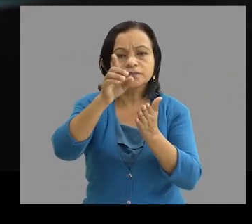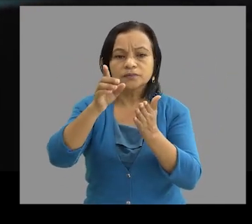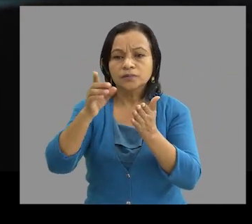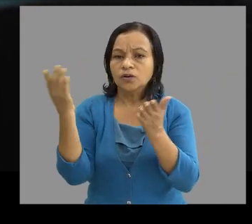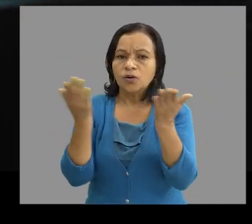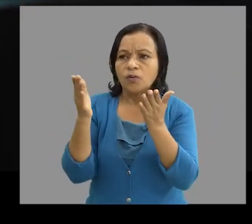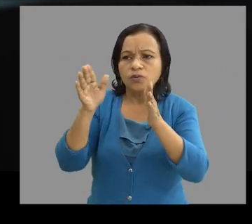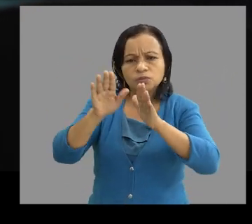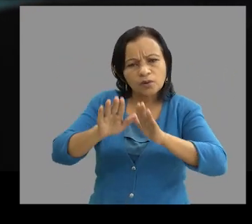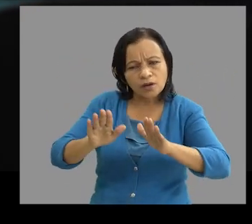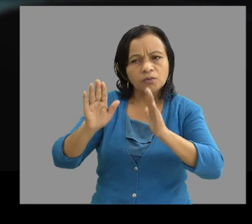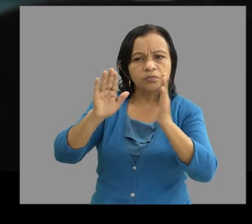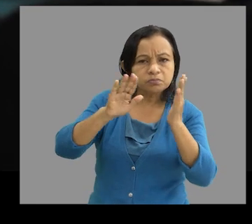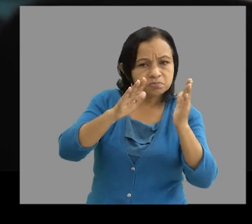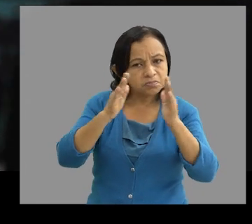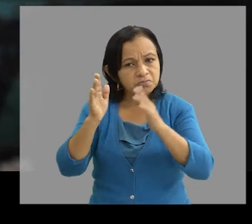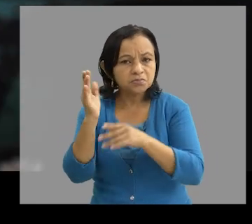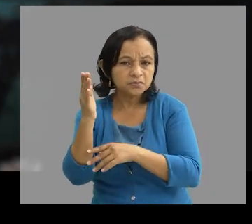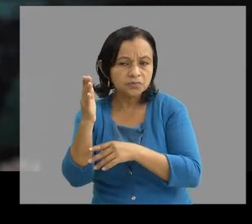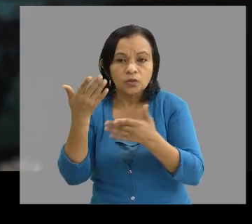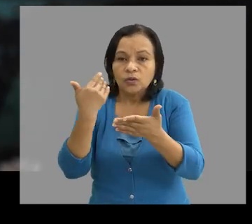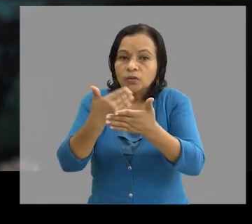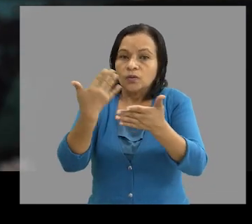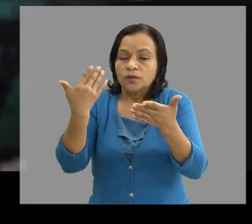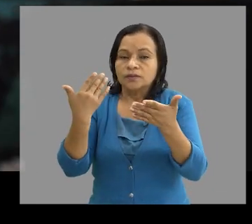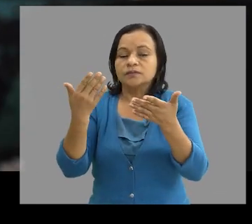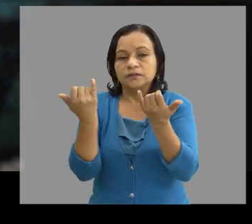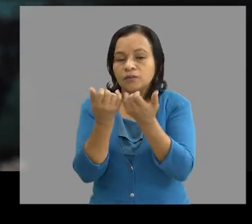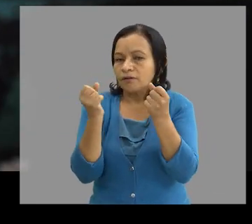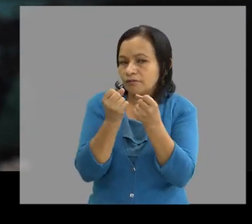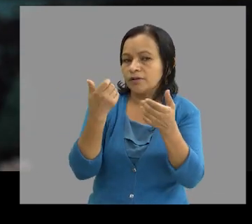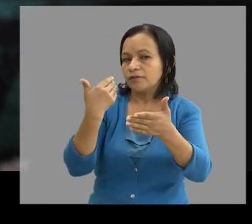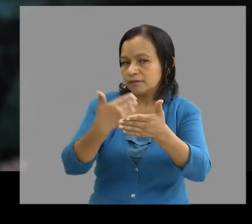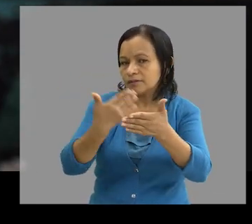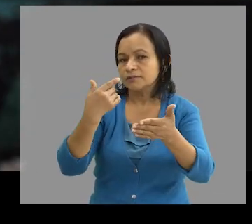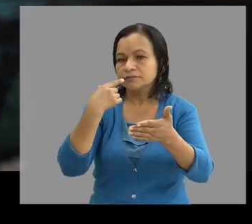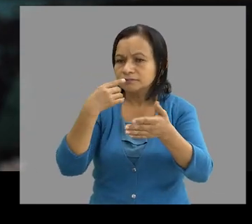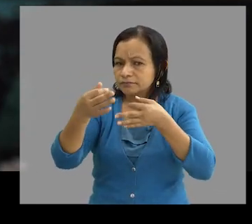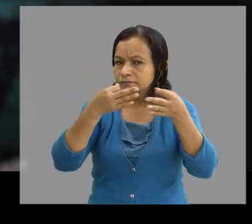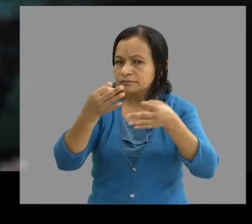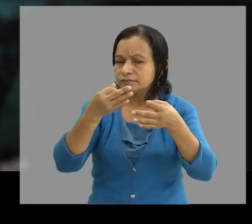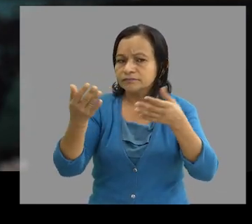velocidad de los vientos También lo que es la presión atmosférica y la temperatura Esto nos va a ir determinando la